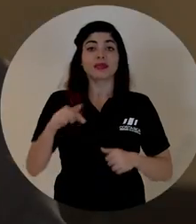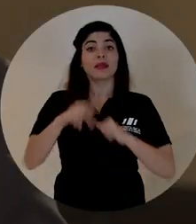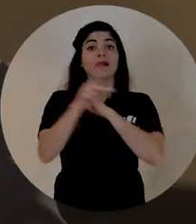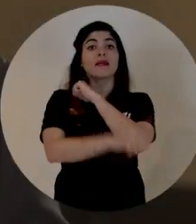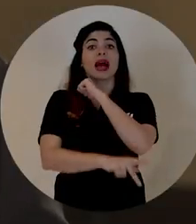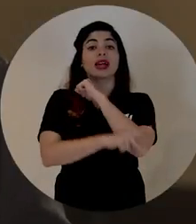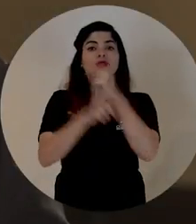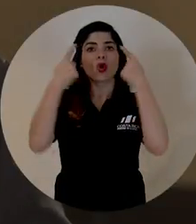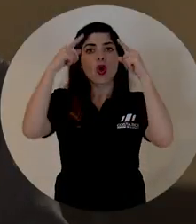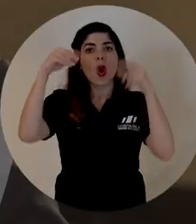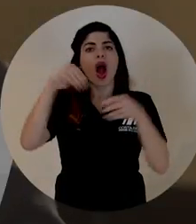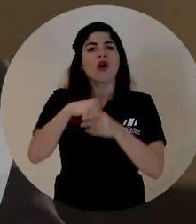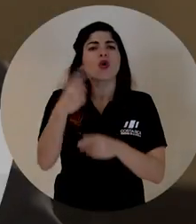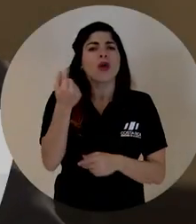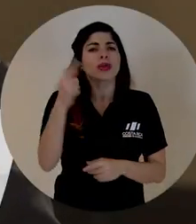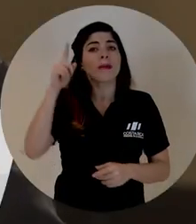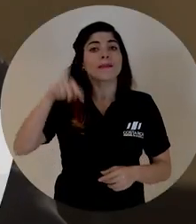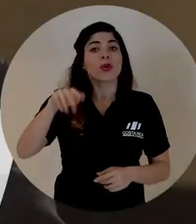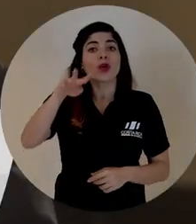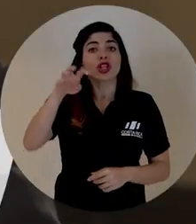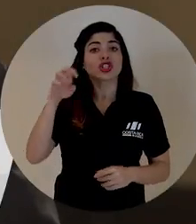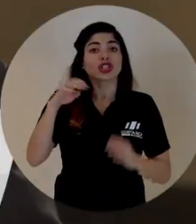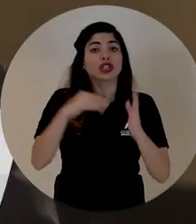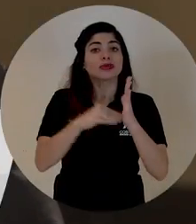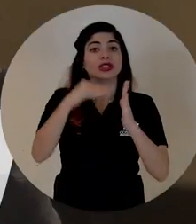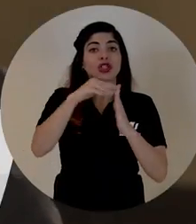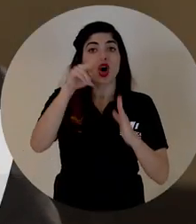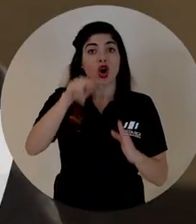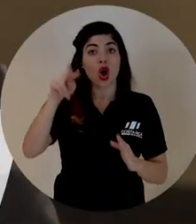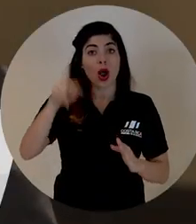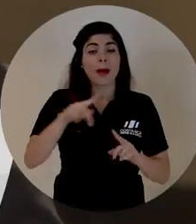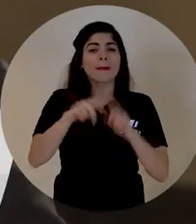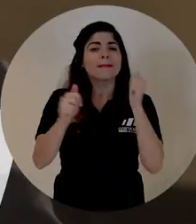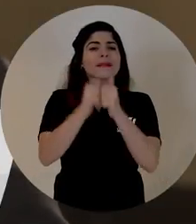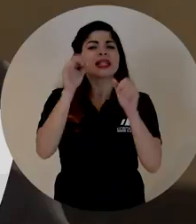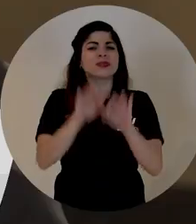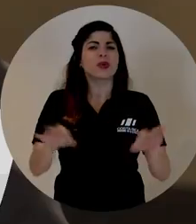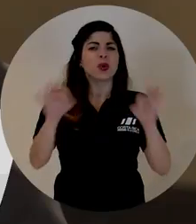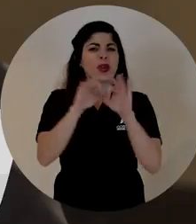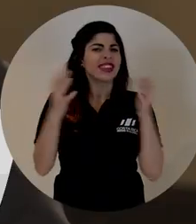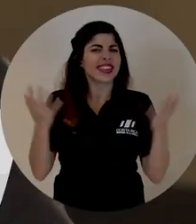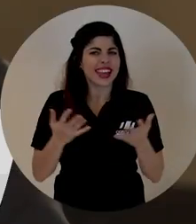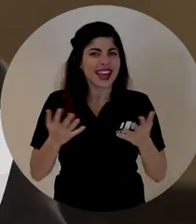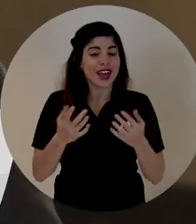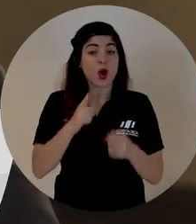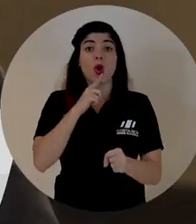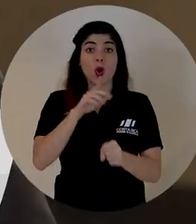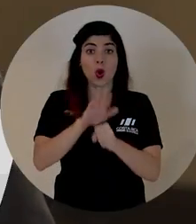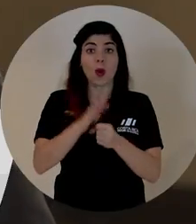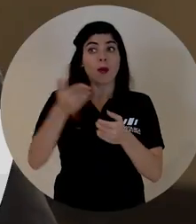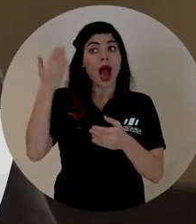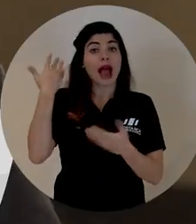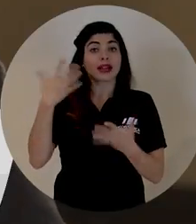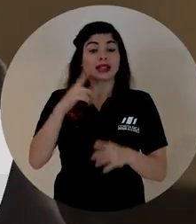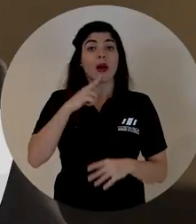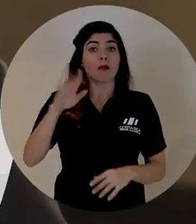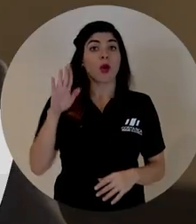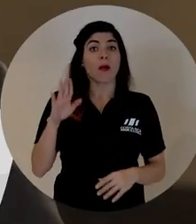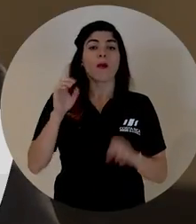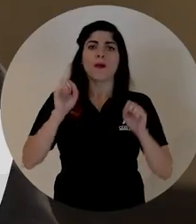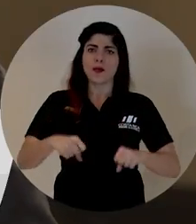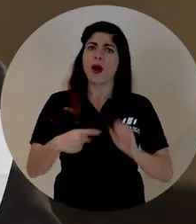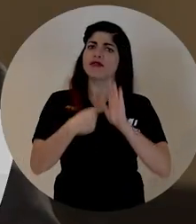El país logró un ahorro de 1,400 millones de colones, pero más importante aún, se cumplió con lo prometido,